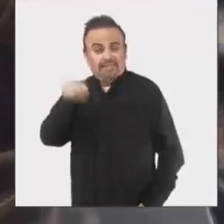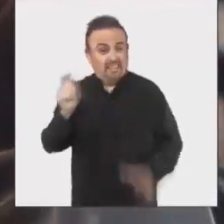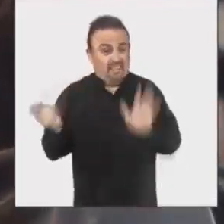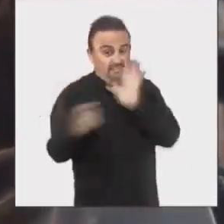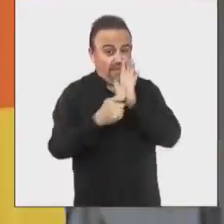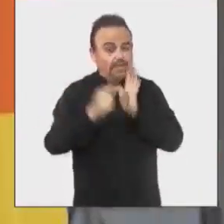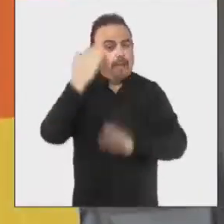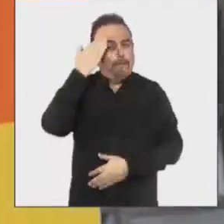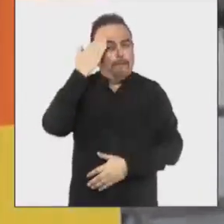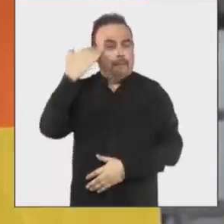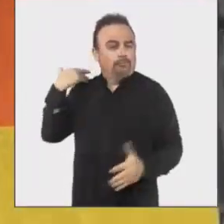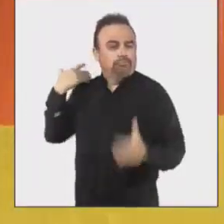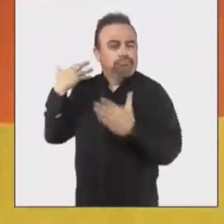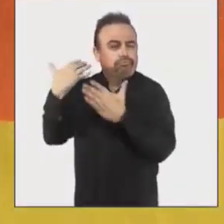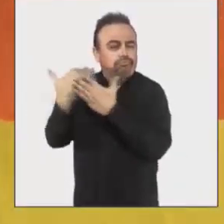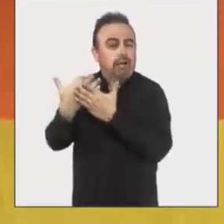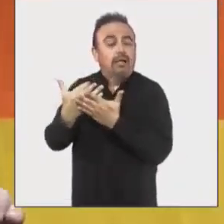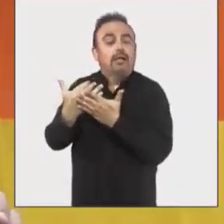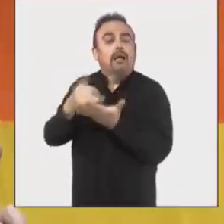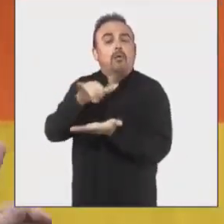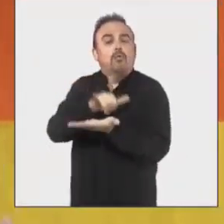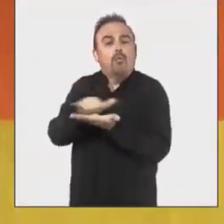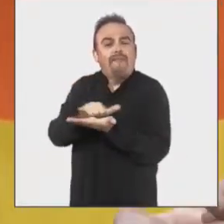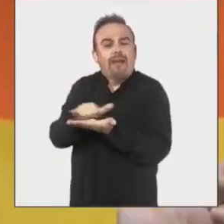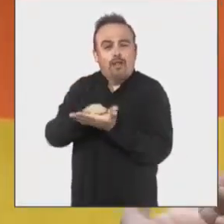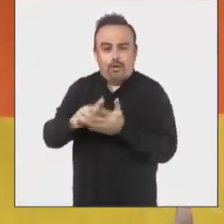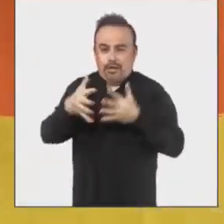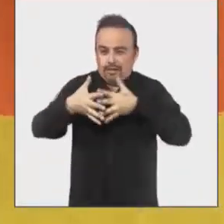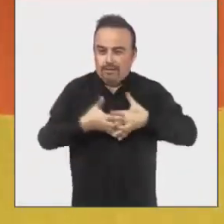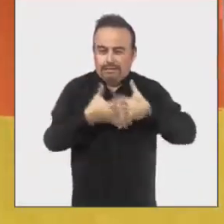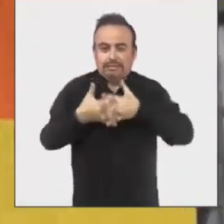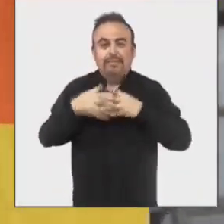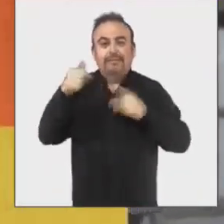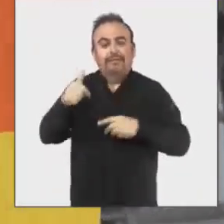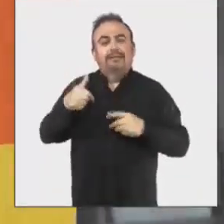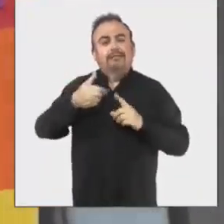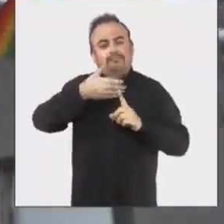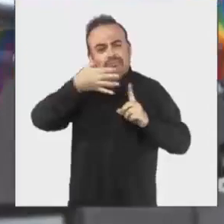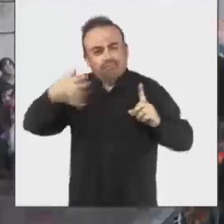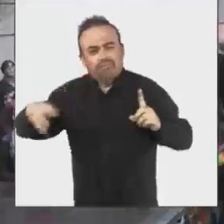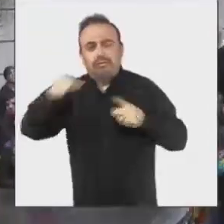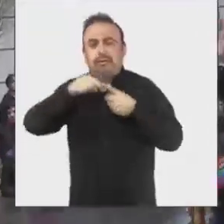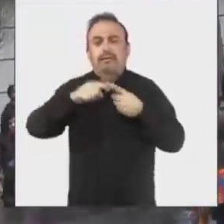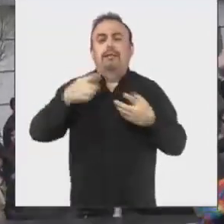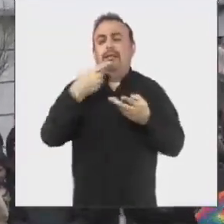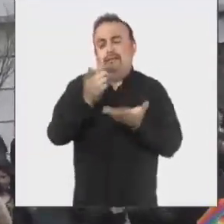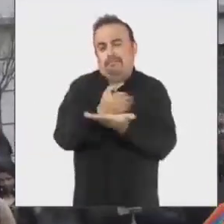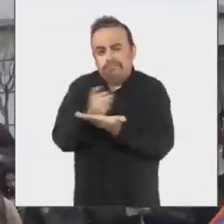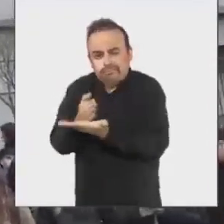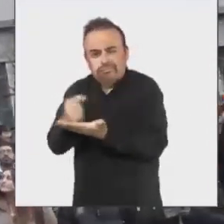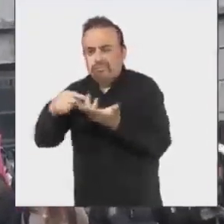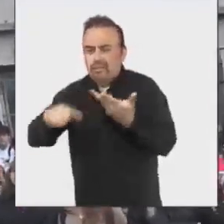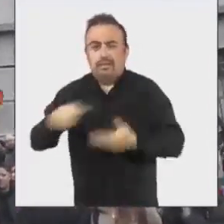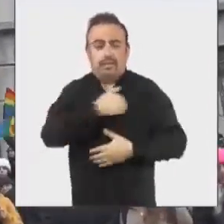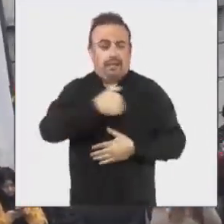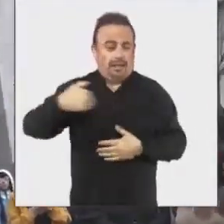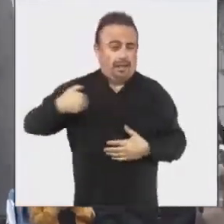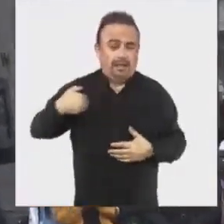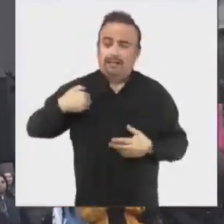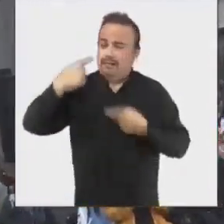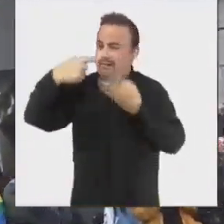conmemorada como una reivindicación de las luchas del colectivo de lesbianas, gays, bisexuales, trans, intersexuales, queer,